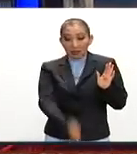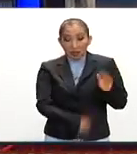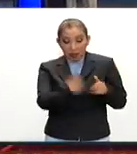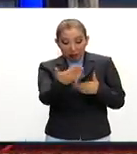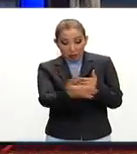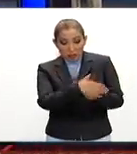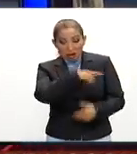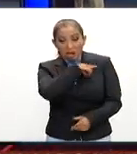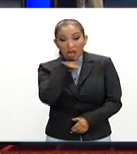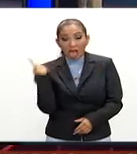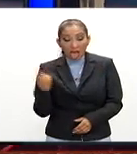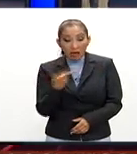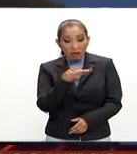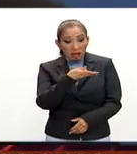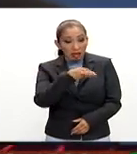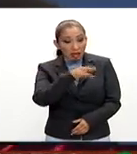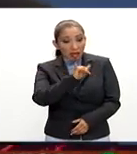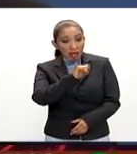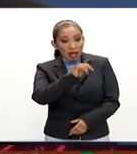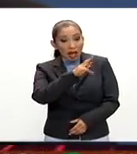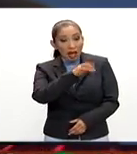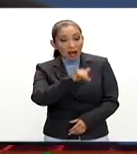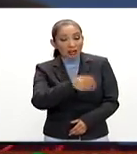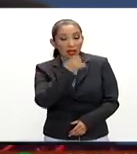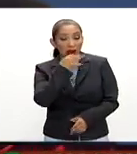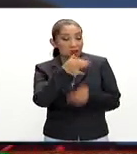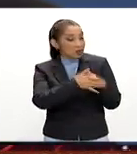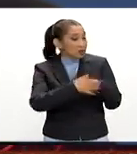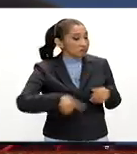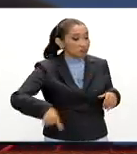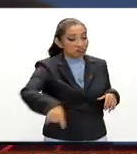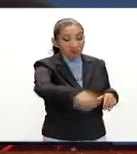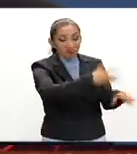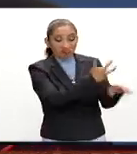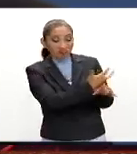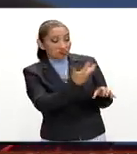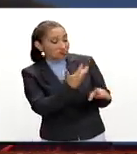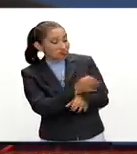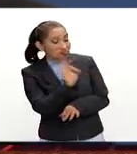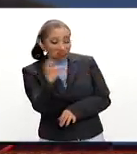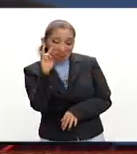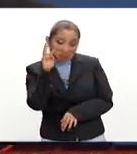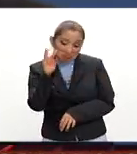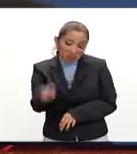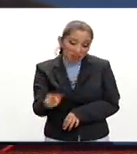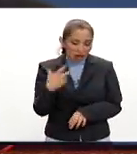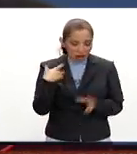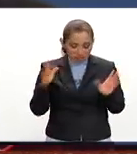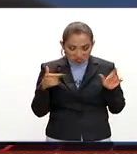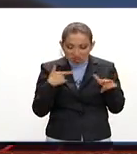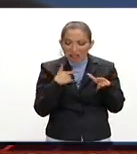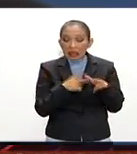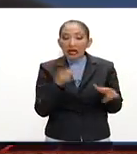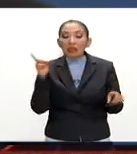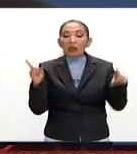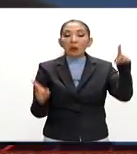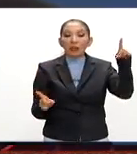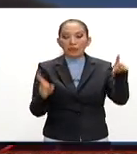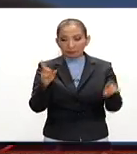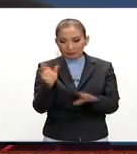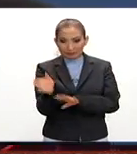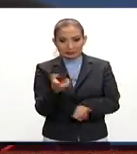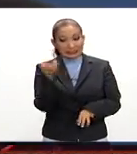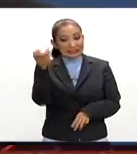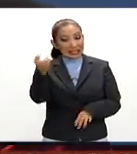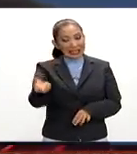eventual derrota ante Hillary Clinton y advierte al público de Estados Unidos que se va a mantener todo esto en suspenso. Creo